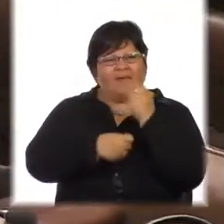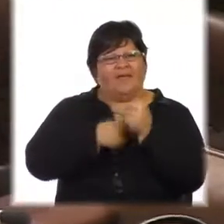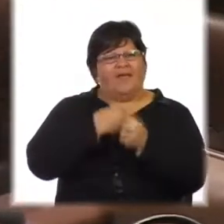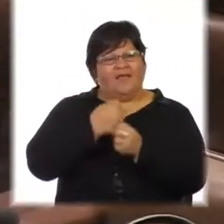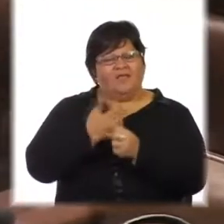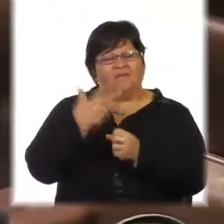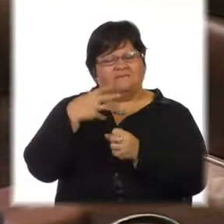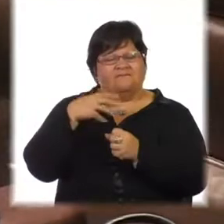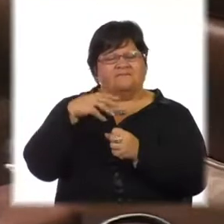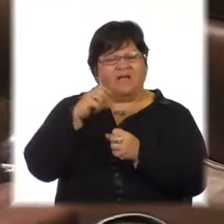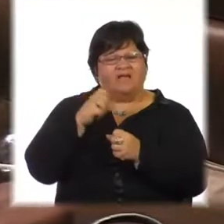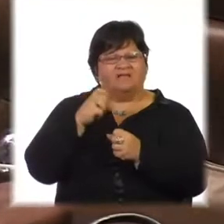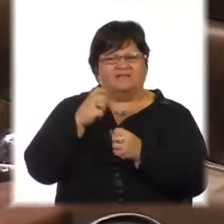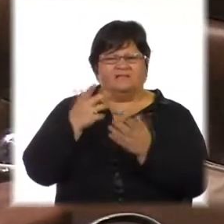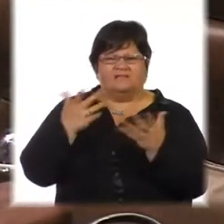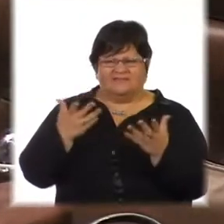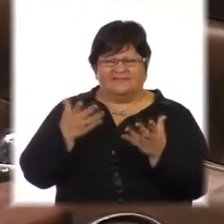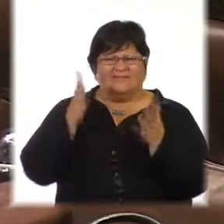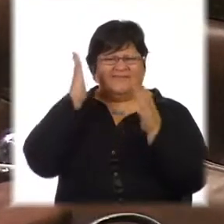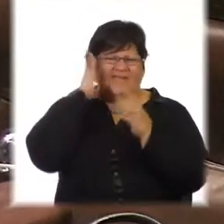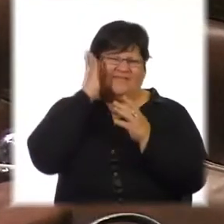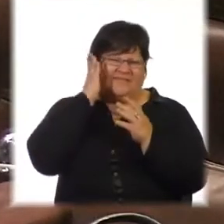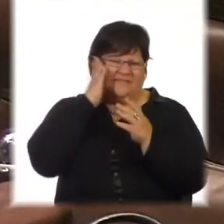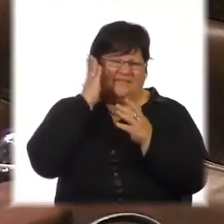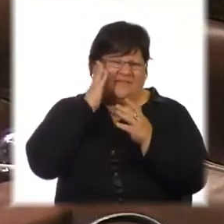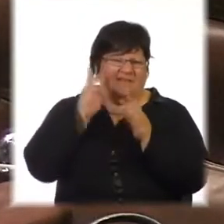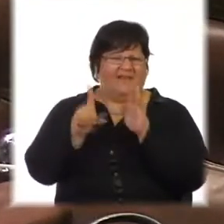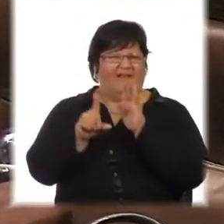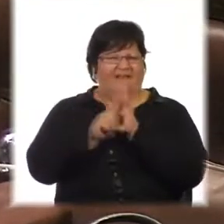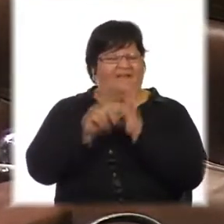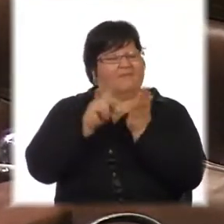ley trans y que estaba siendo discutido en el ámbito parlamentario.